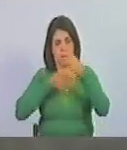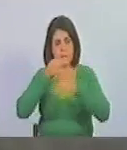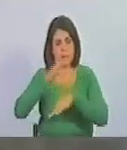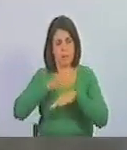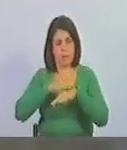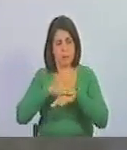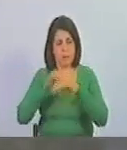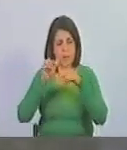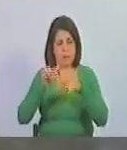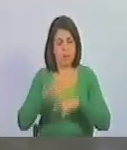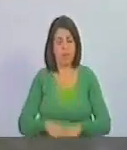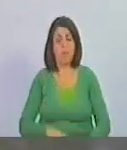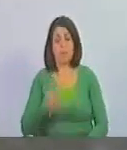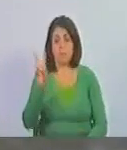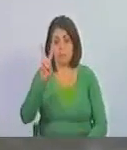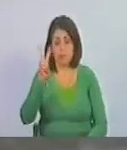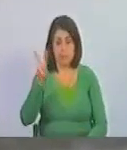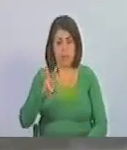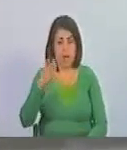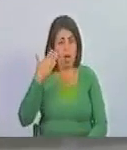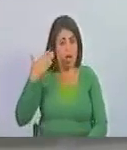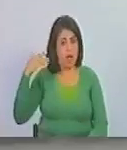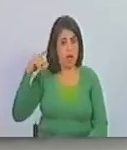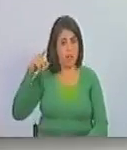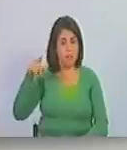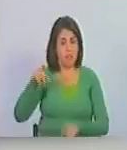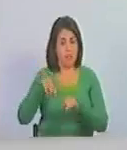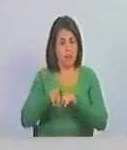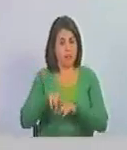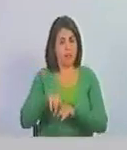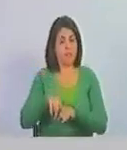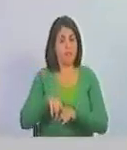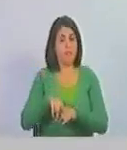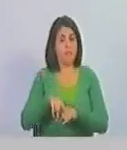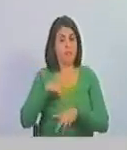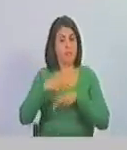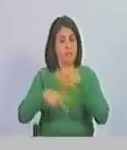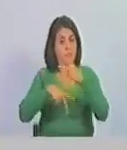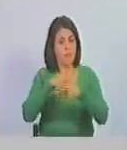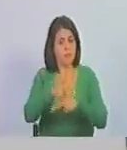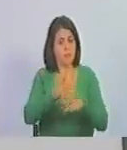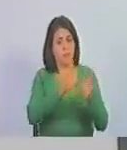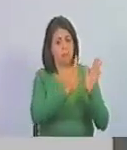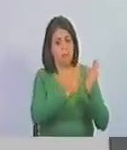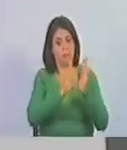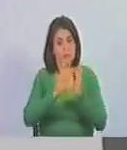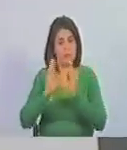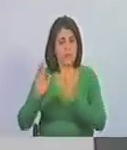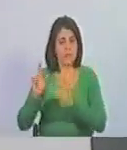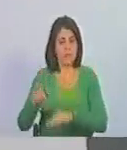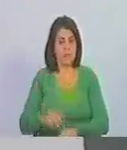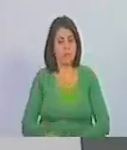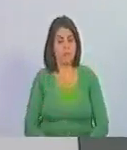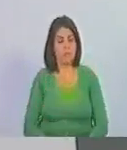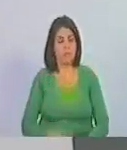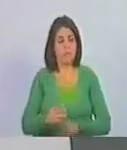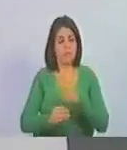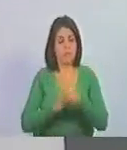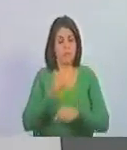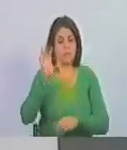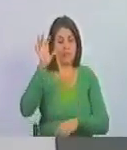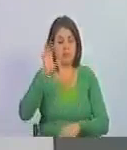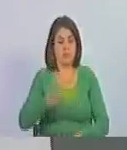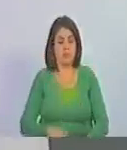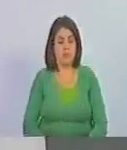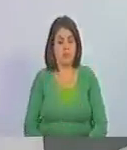pasaba en la Venezuela del 11 y el proceso de reorganización que había que hacer en este país.